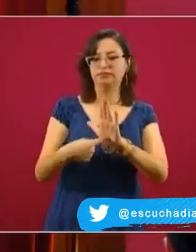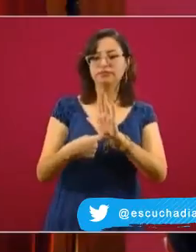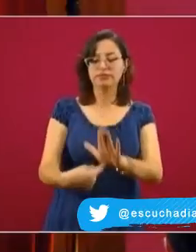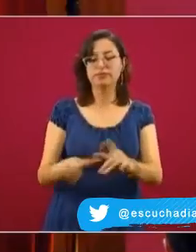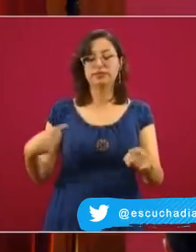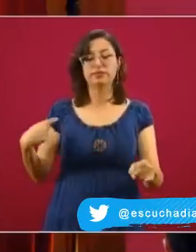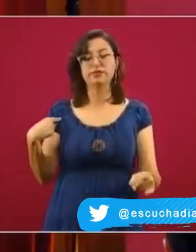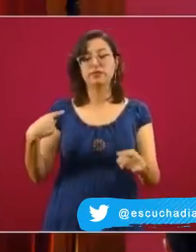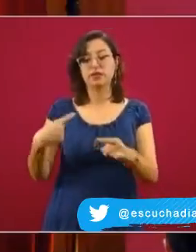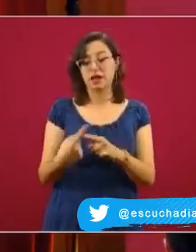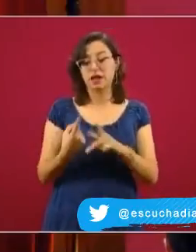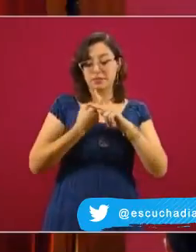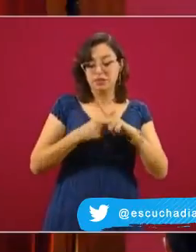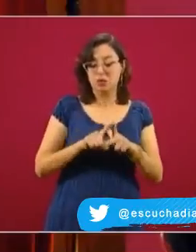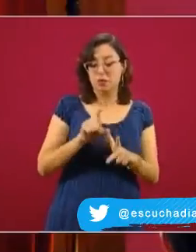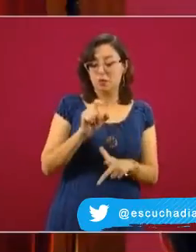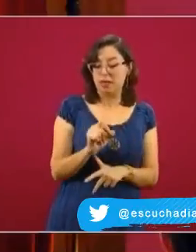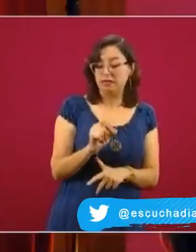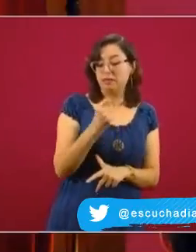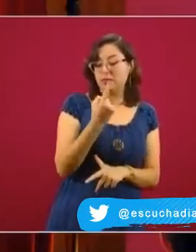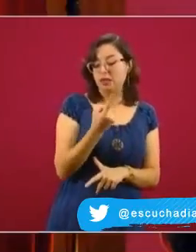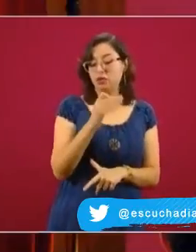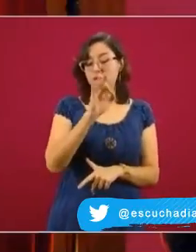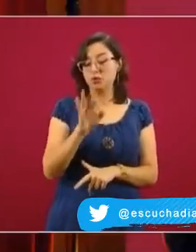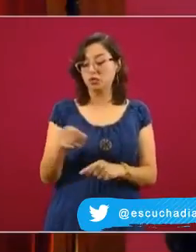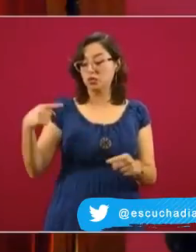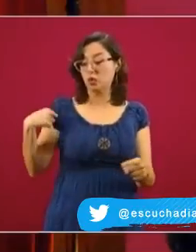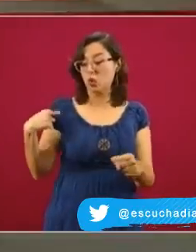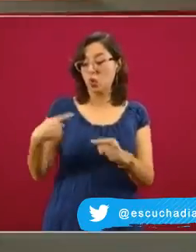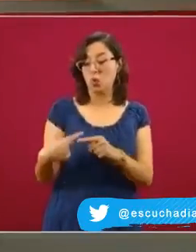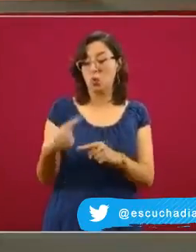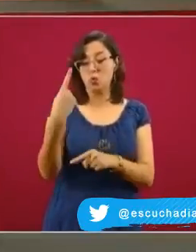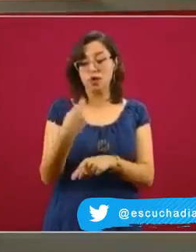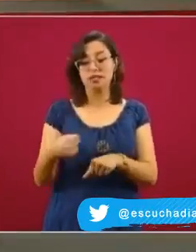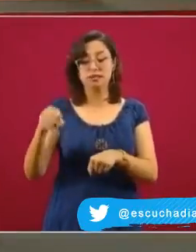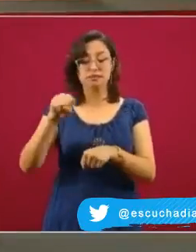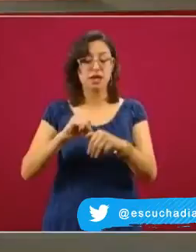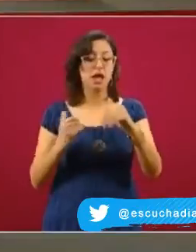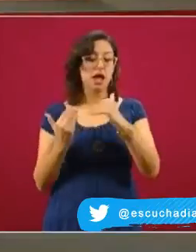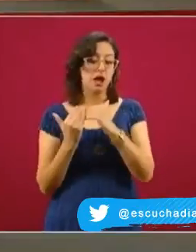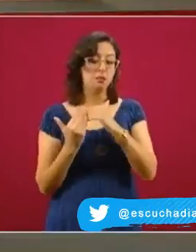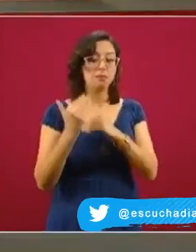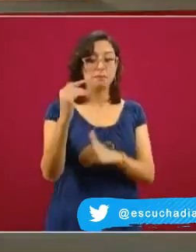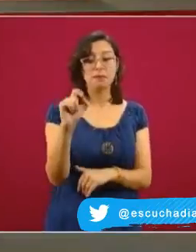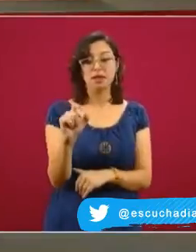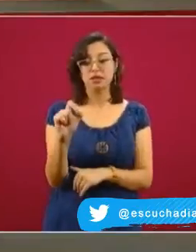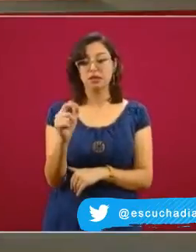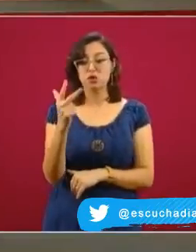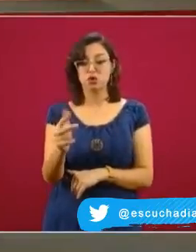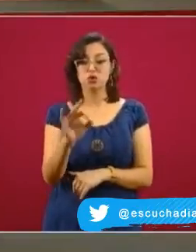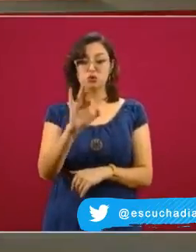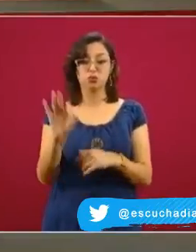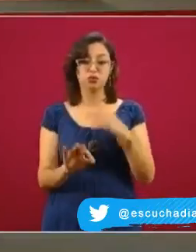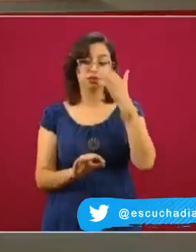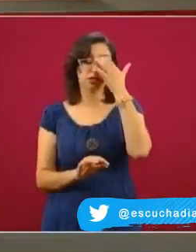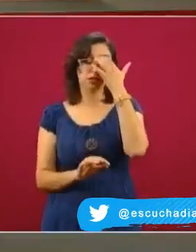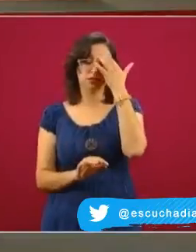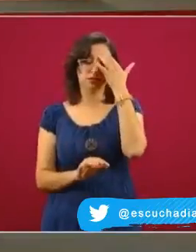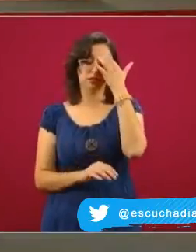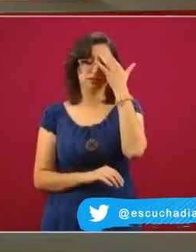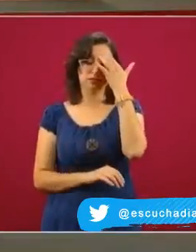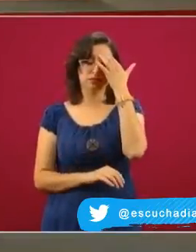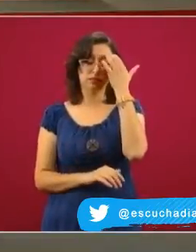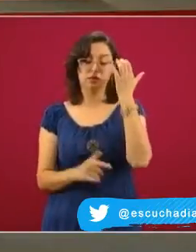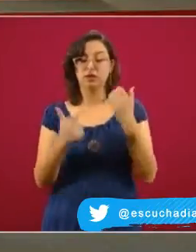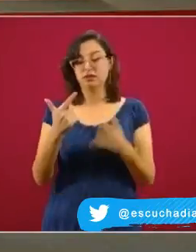iniciamos con un 20, 21 por ciento. Entonces, en una semana a un 28 por ciento hemos crecido prácticamente entre un 7 y un